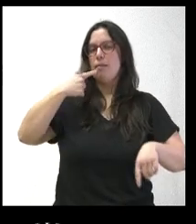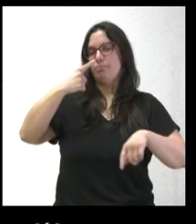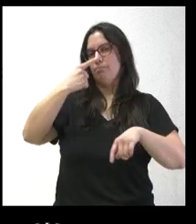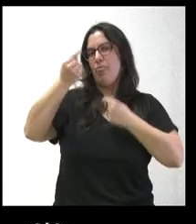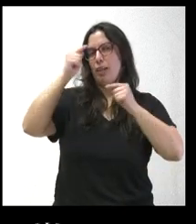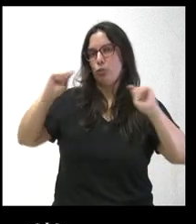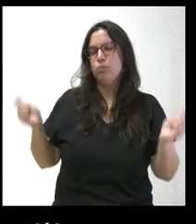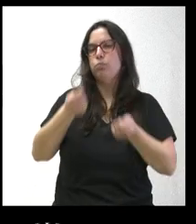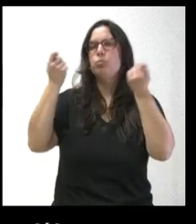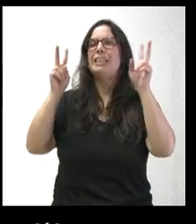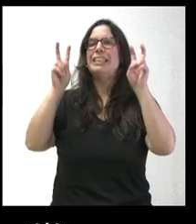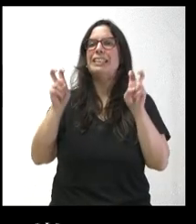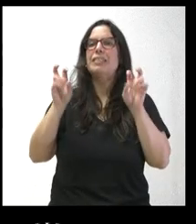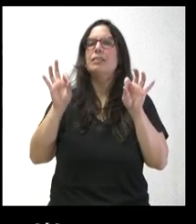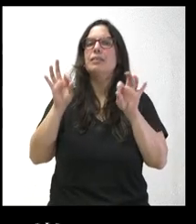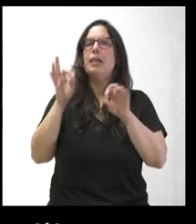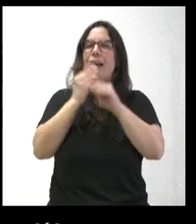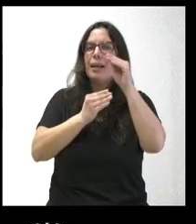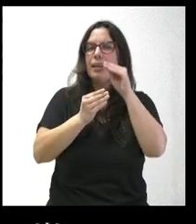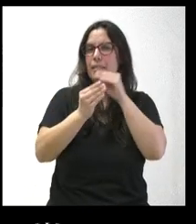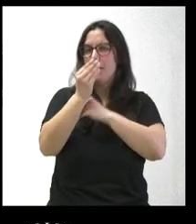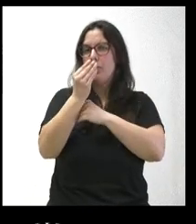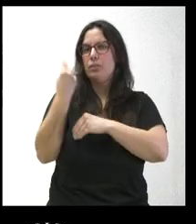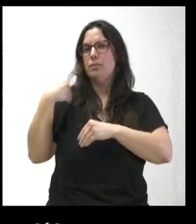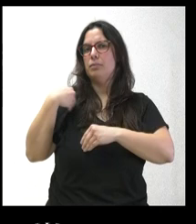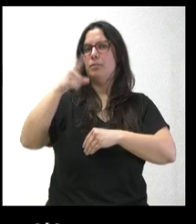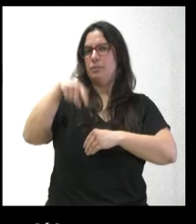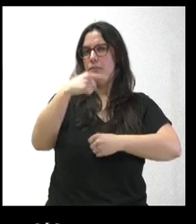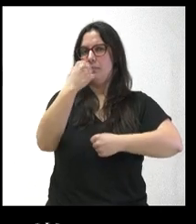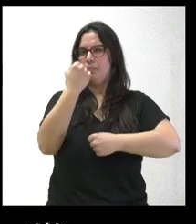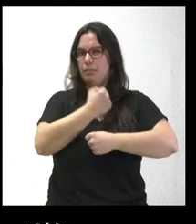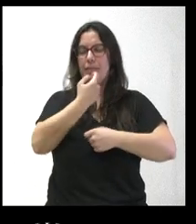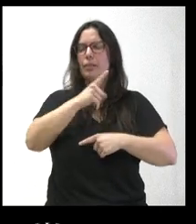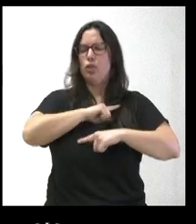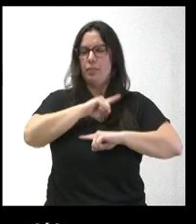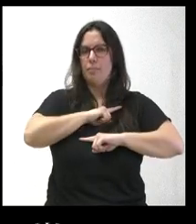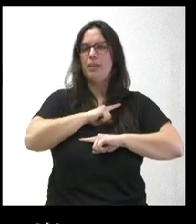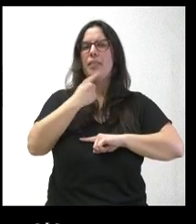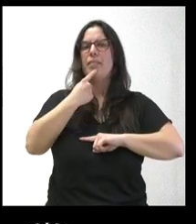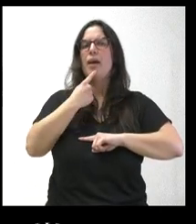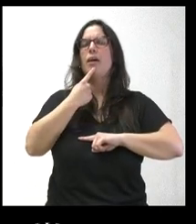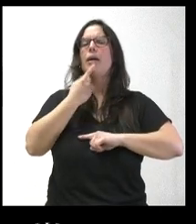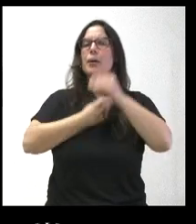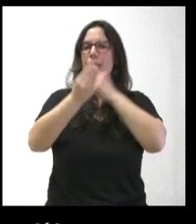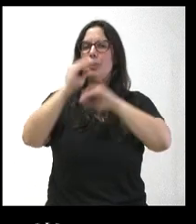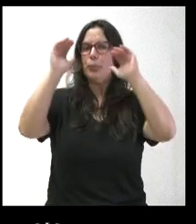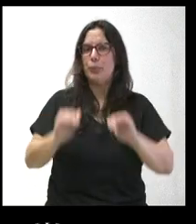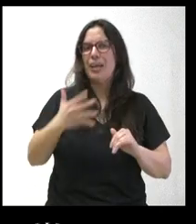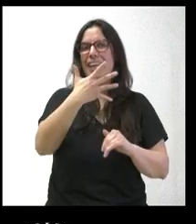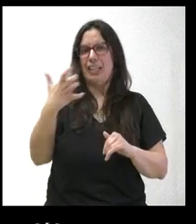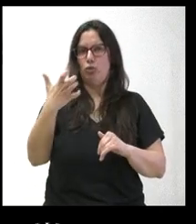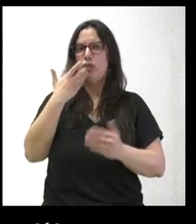nacimientos correspondiente a noviembre, en el que se apreciaba un descenso de, no sé, más de 500 nacimientos menos que el año pasado.